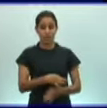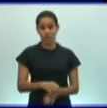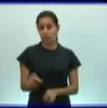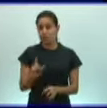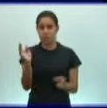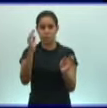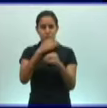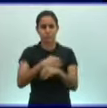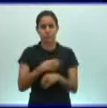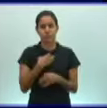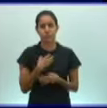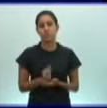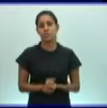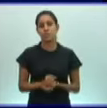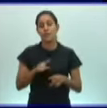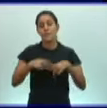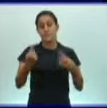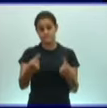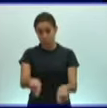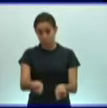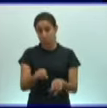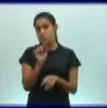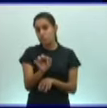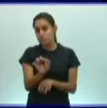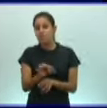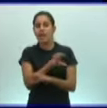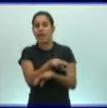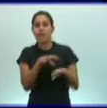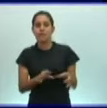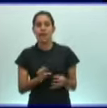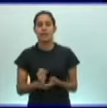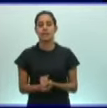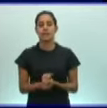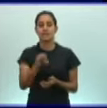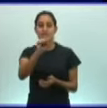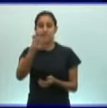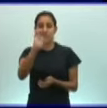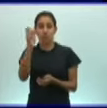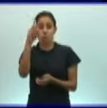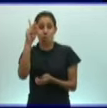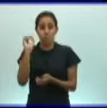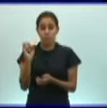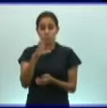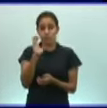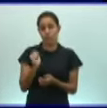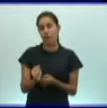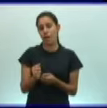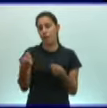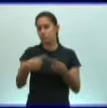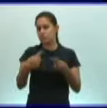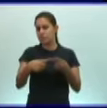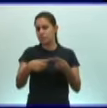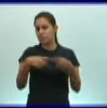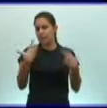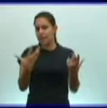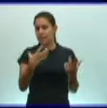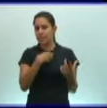pseudo-celomados. Y con el cuerpo cilíndrico, mientras que los platermintos tienen el cuerpo